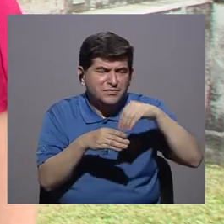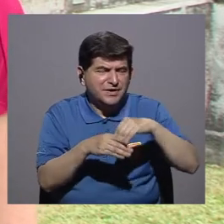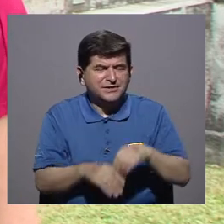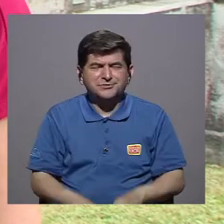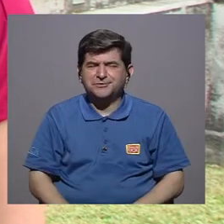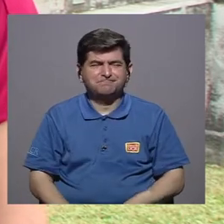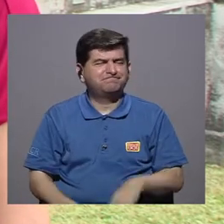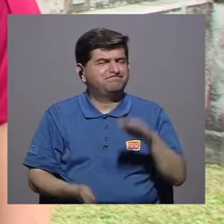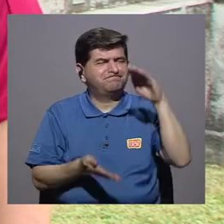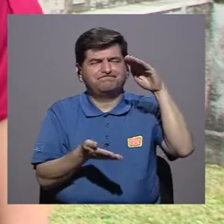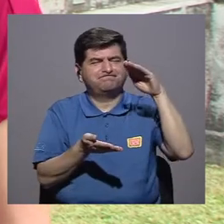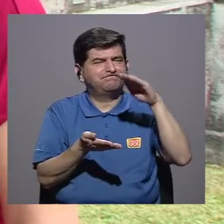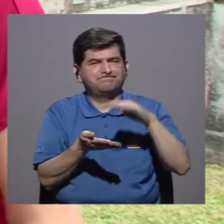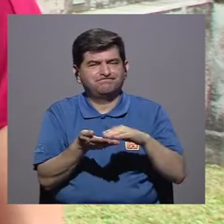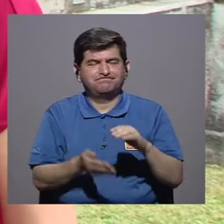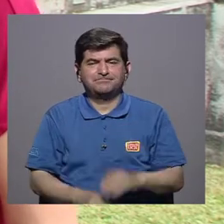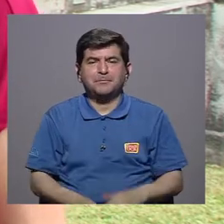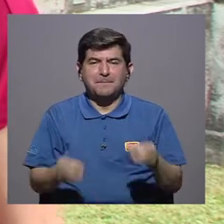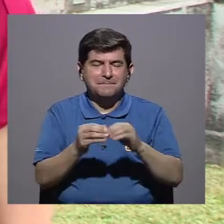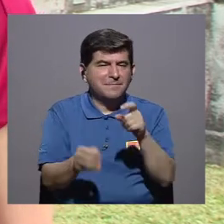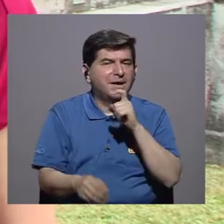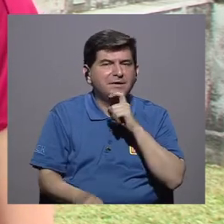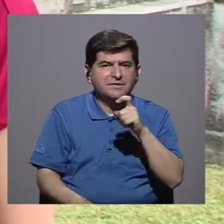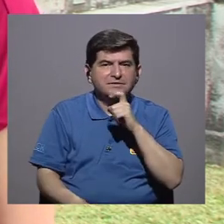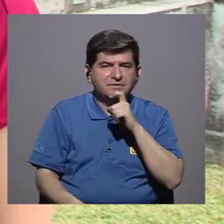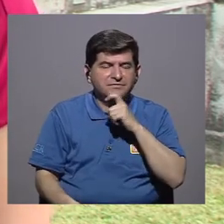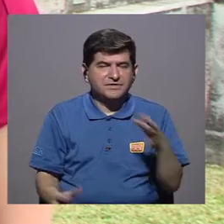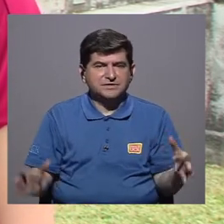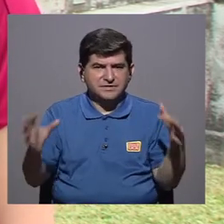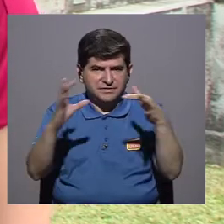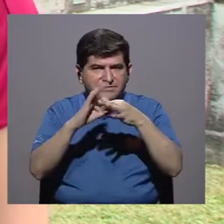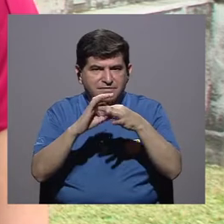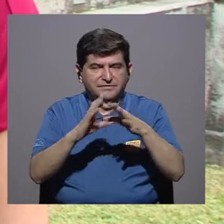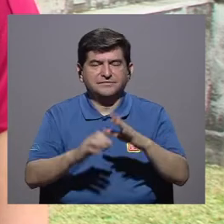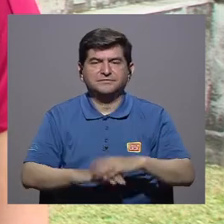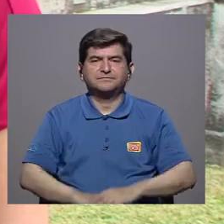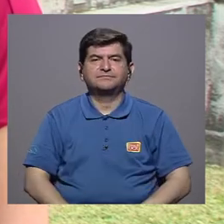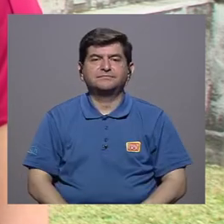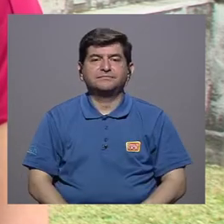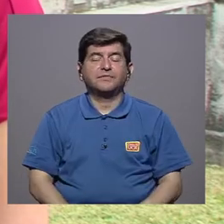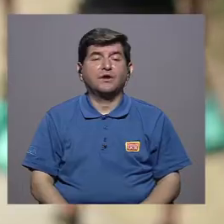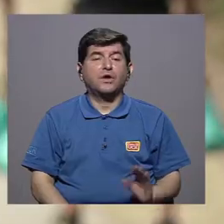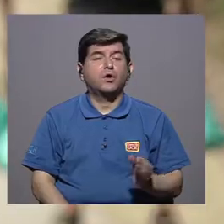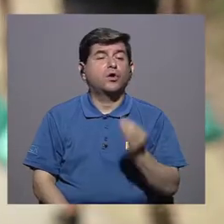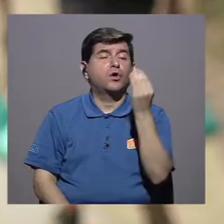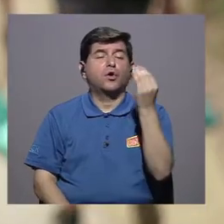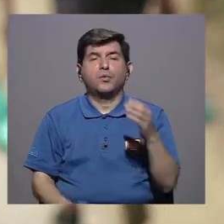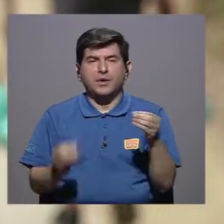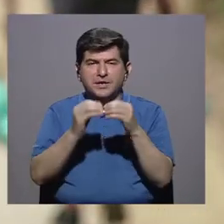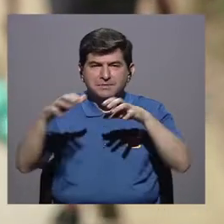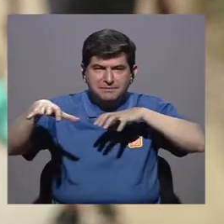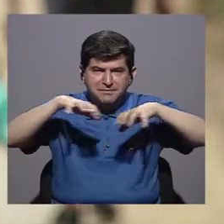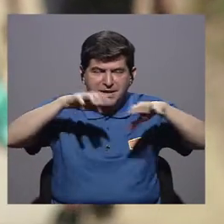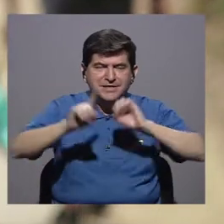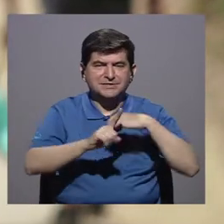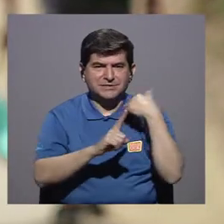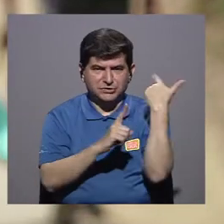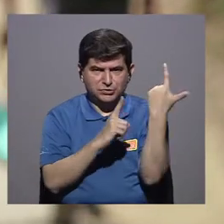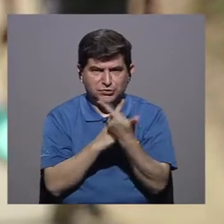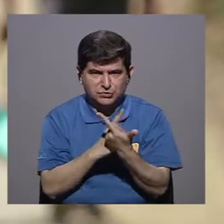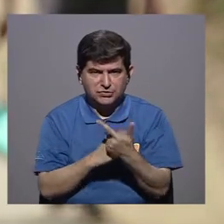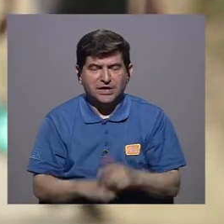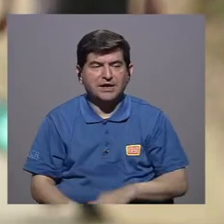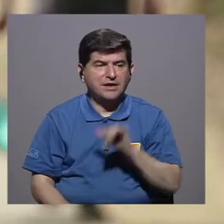ingreso o que tienen más dificultades respecto a eso. Los jóvenes realizan más